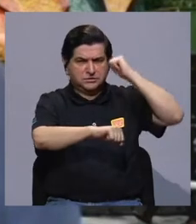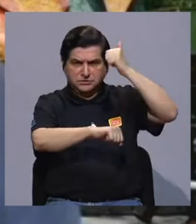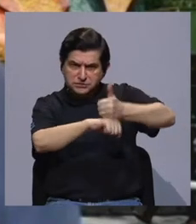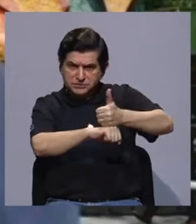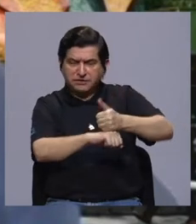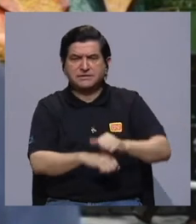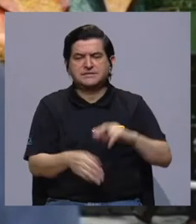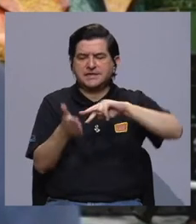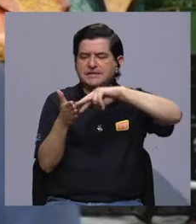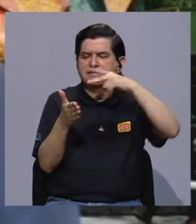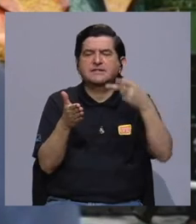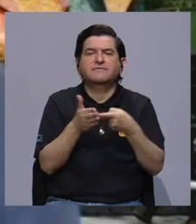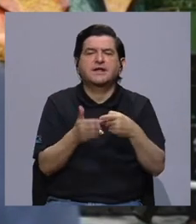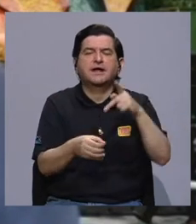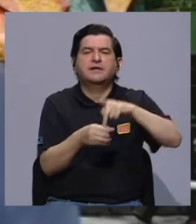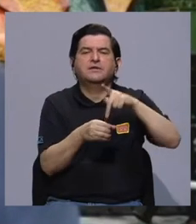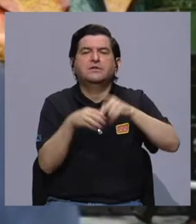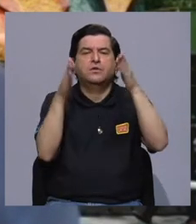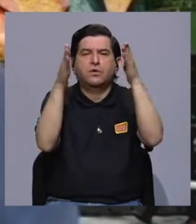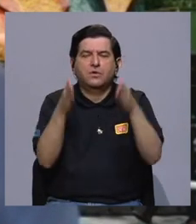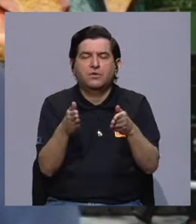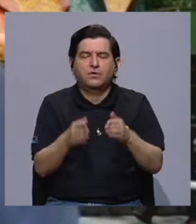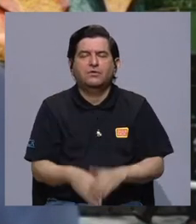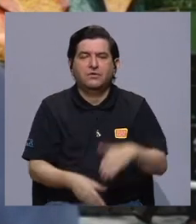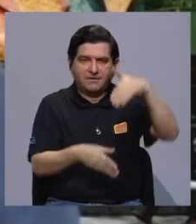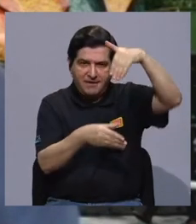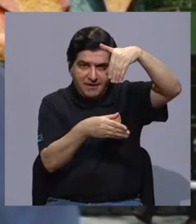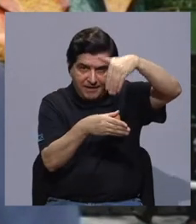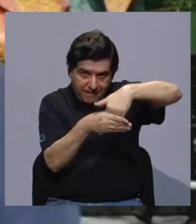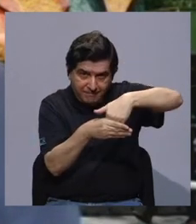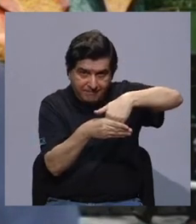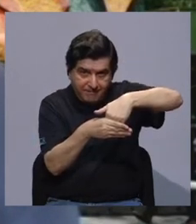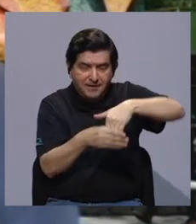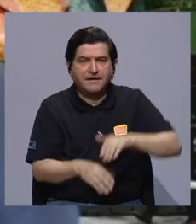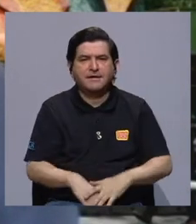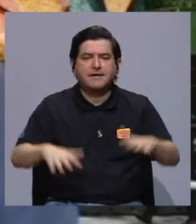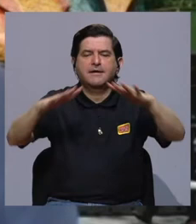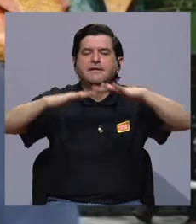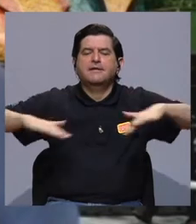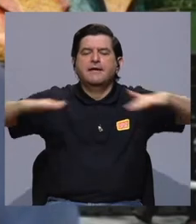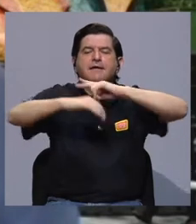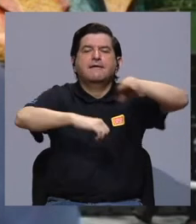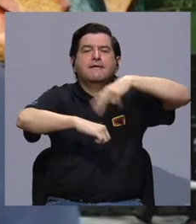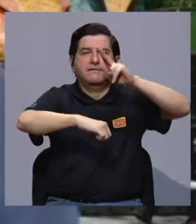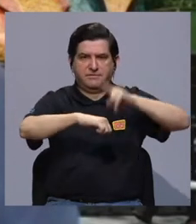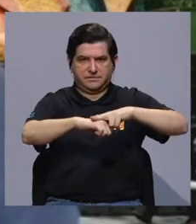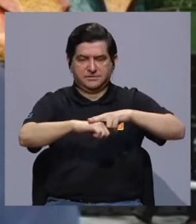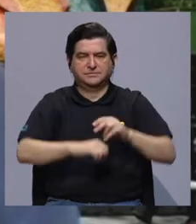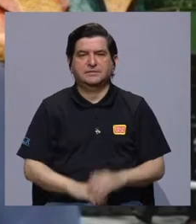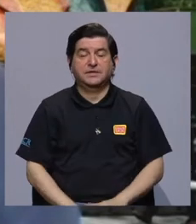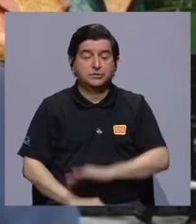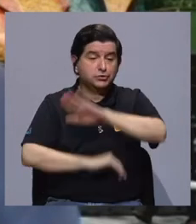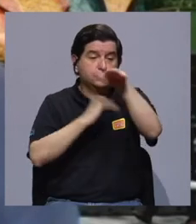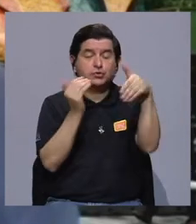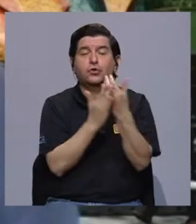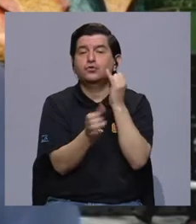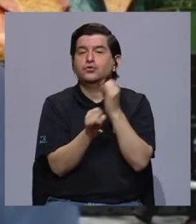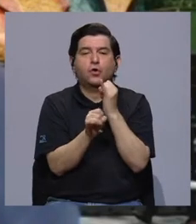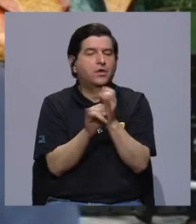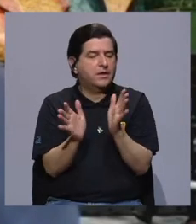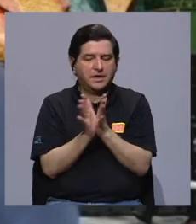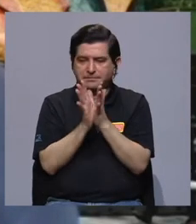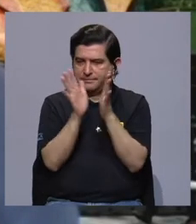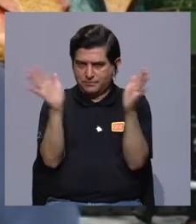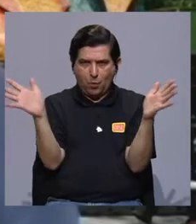establece una definición de actores que deben ser parte en el ámbito nacional. Ahí, pues, son todas las